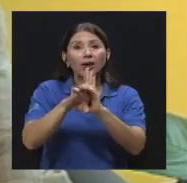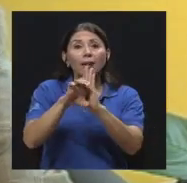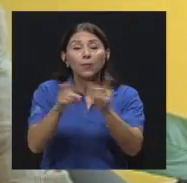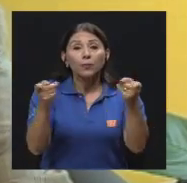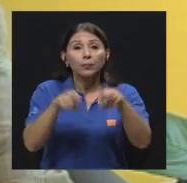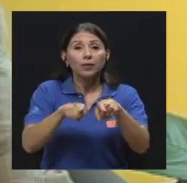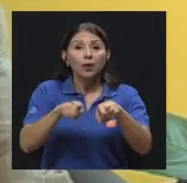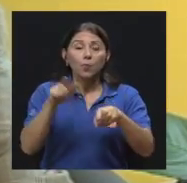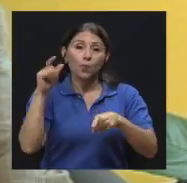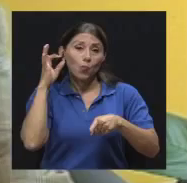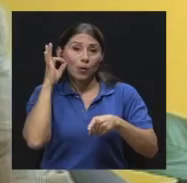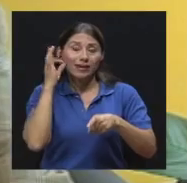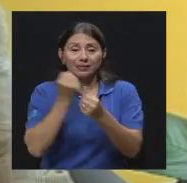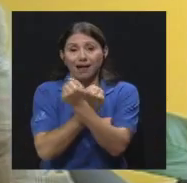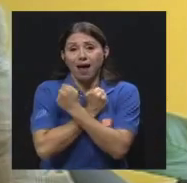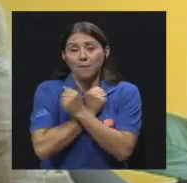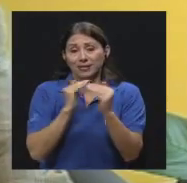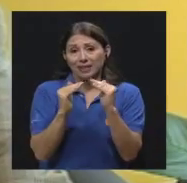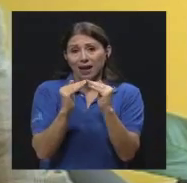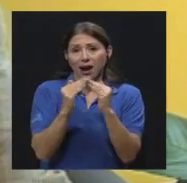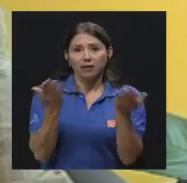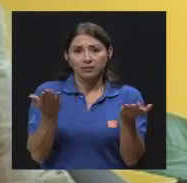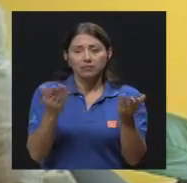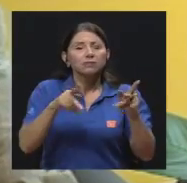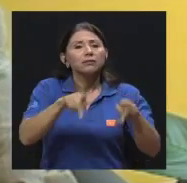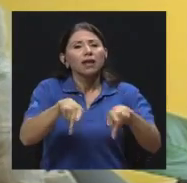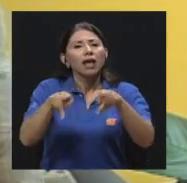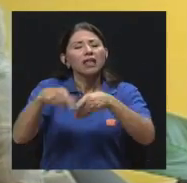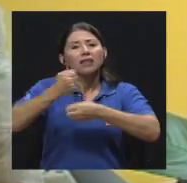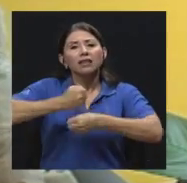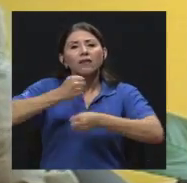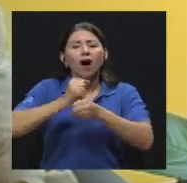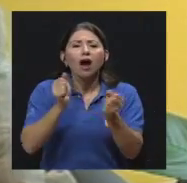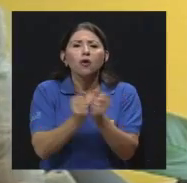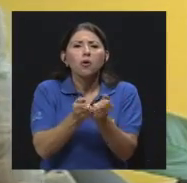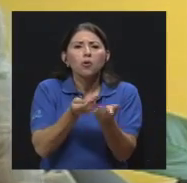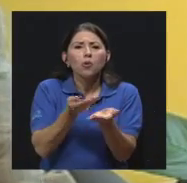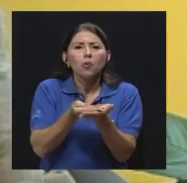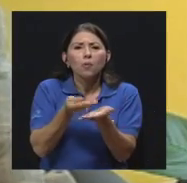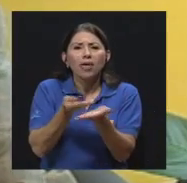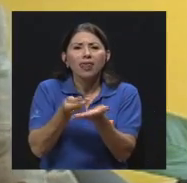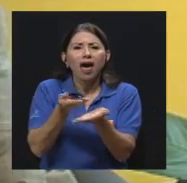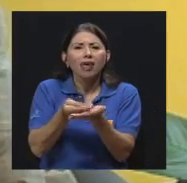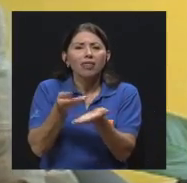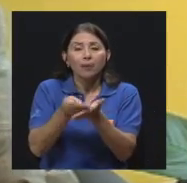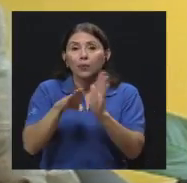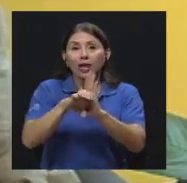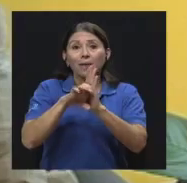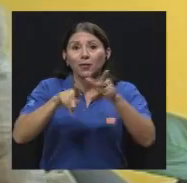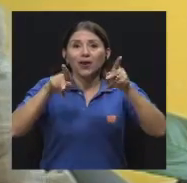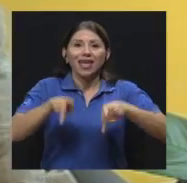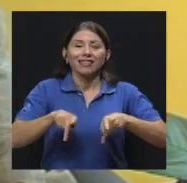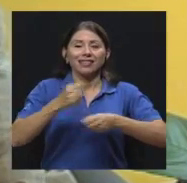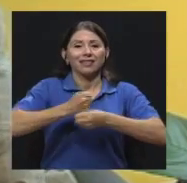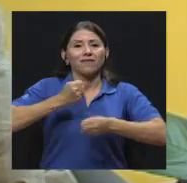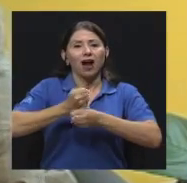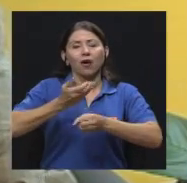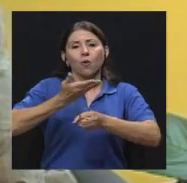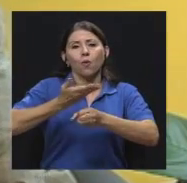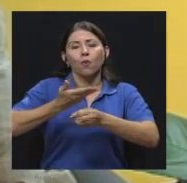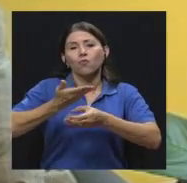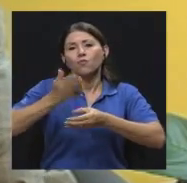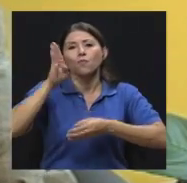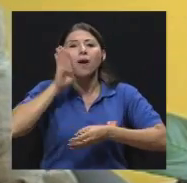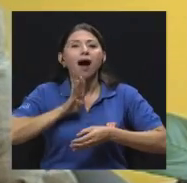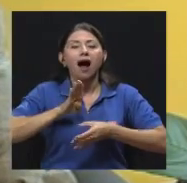en los que, en los gente que trabaja con la humedad, por ejemplo, back tender, o gente que se humedece constantemente las